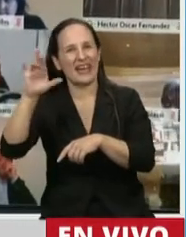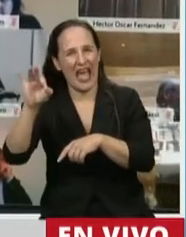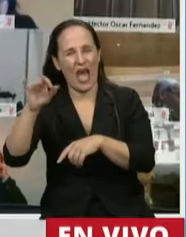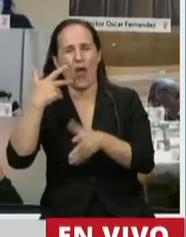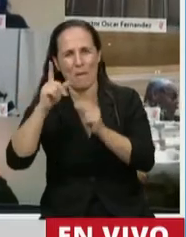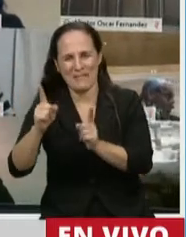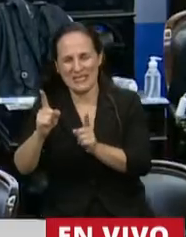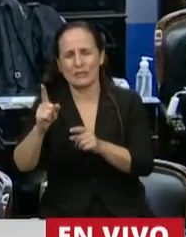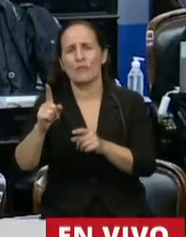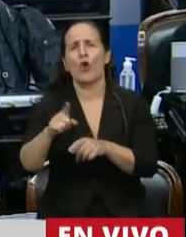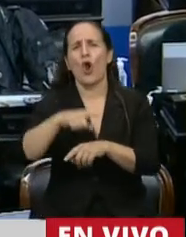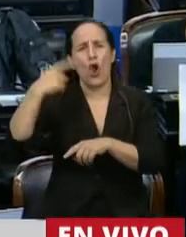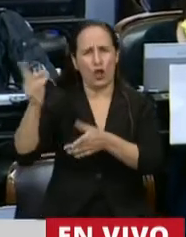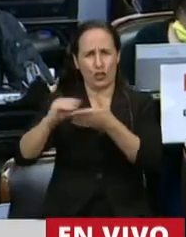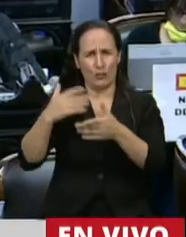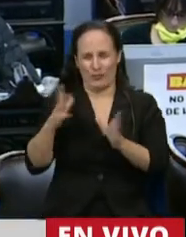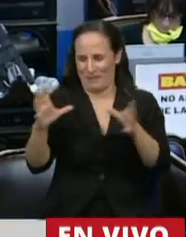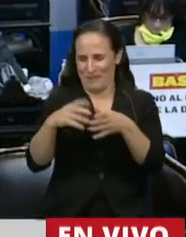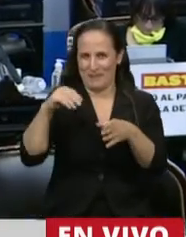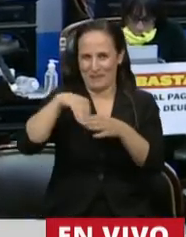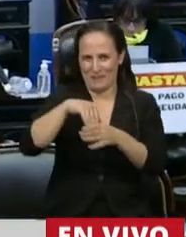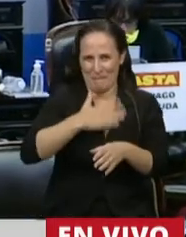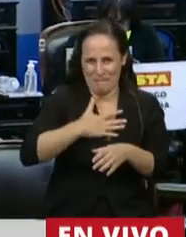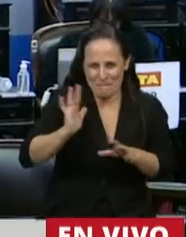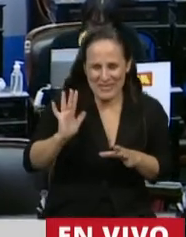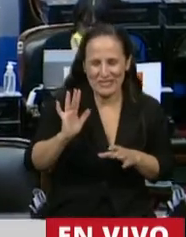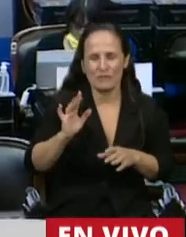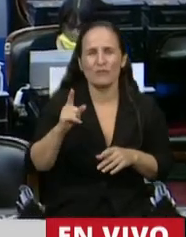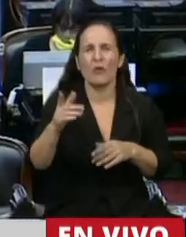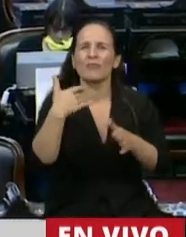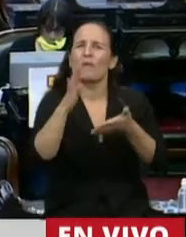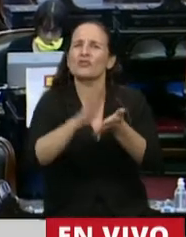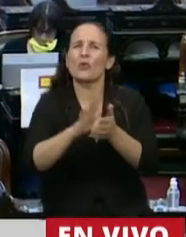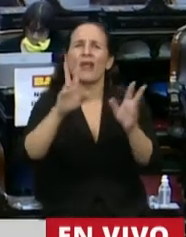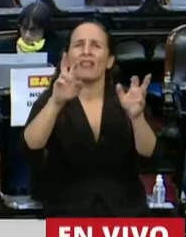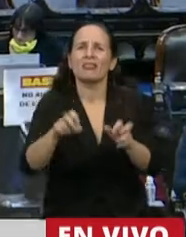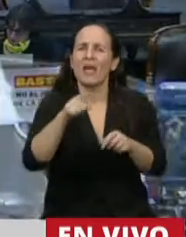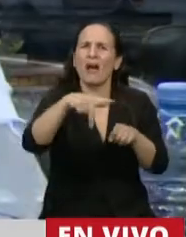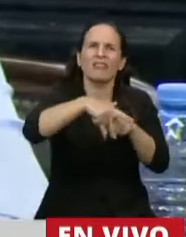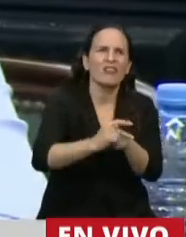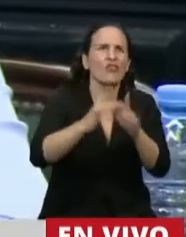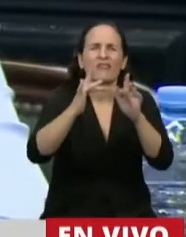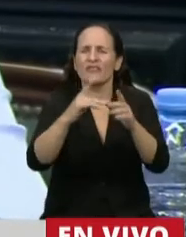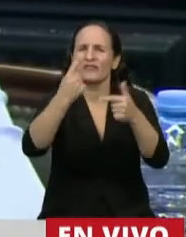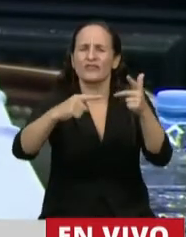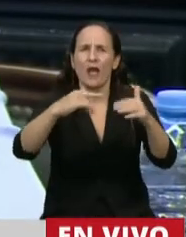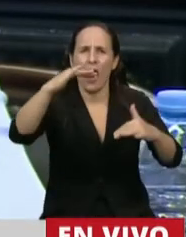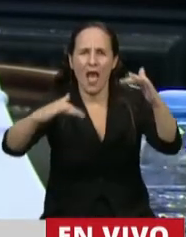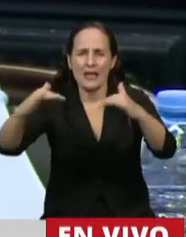diputados, pero él en nombre de nuestro bloque, y hablamos de la brecha digital, de la brecha digital